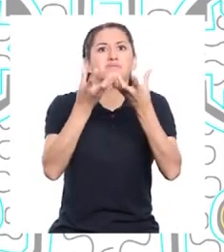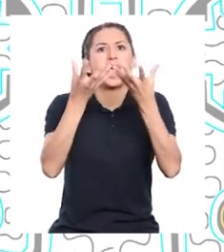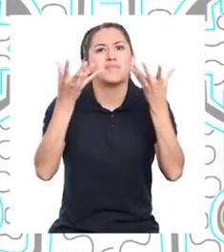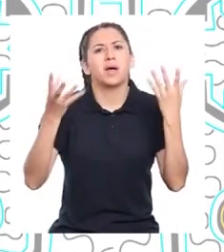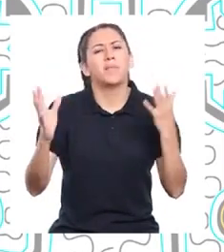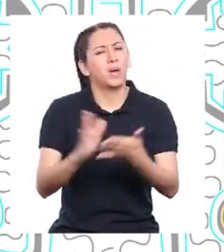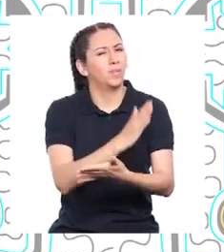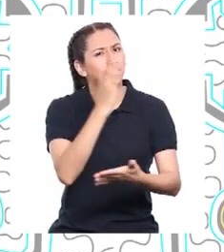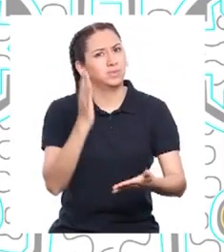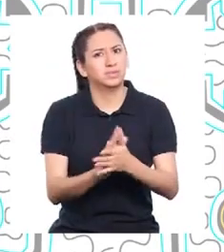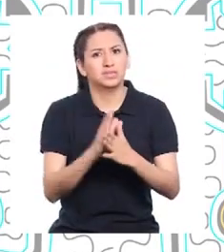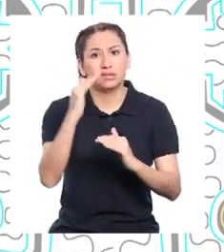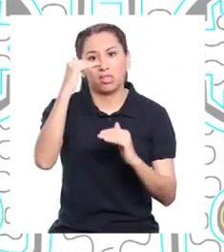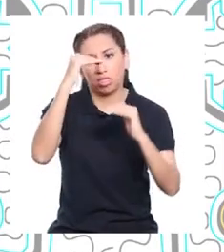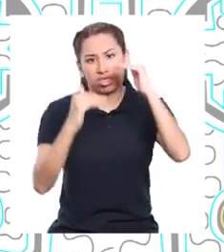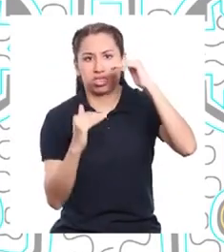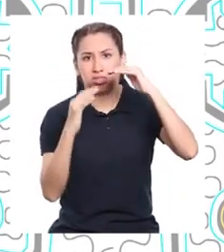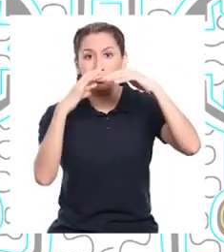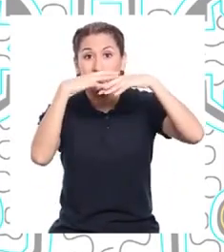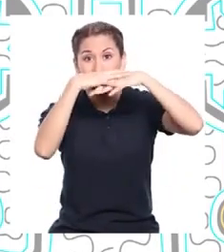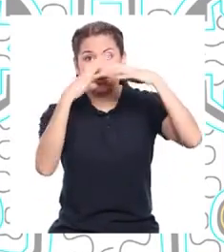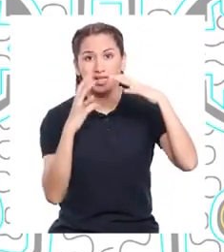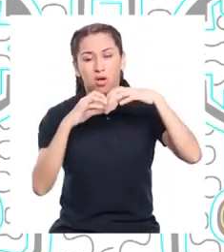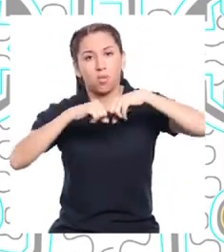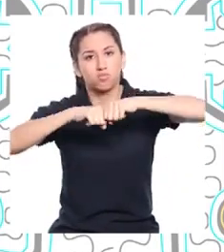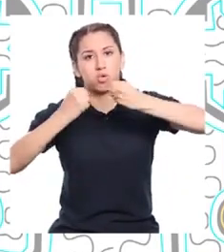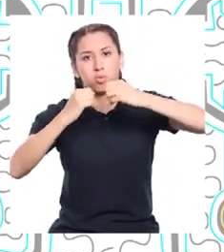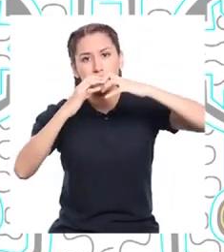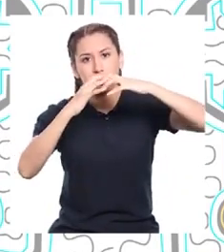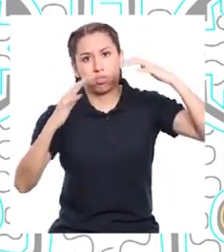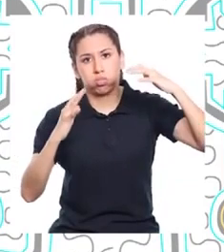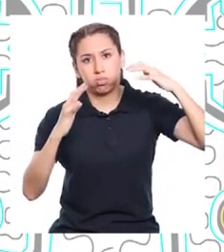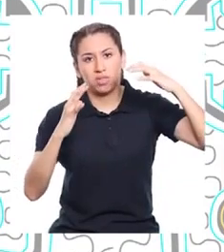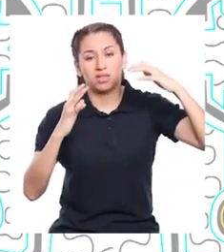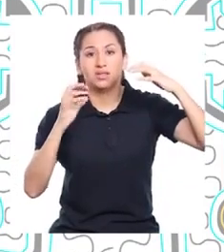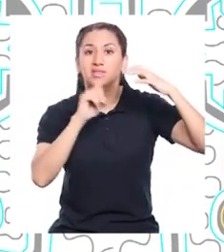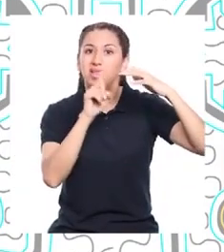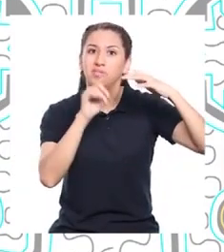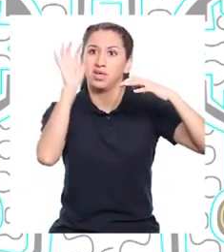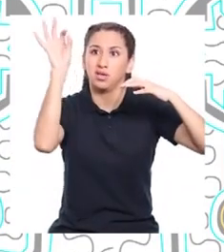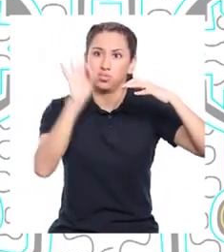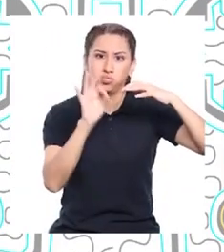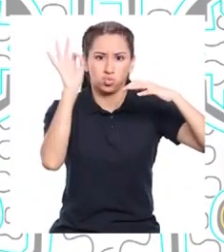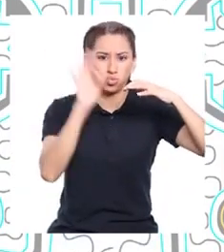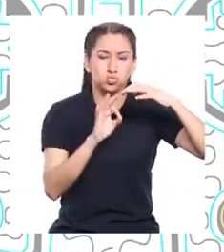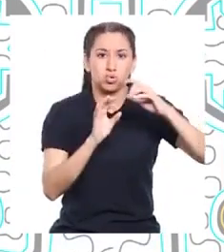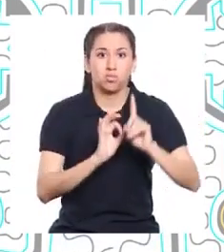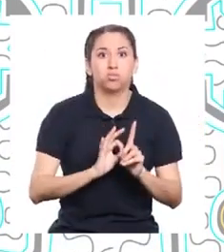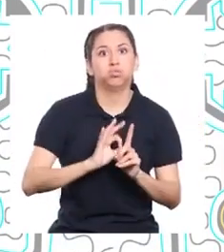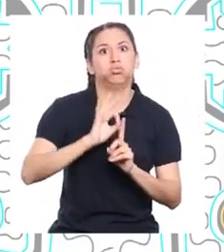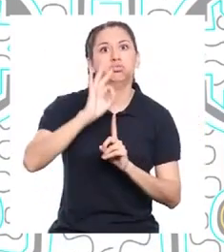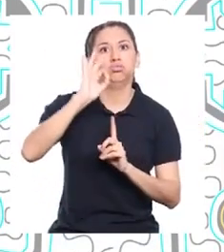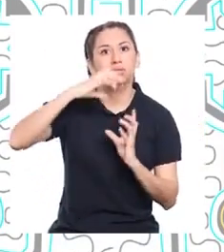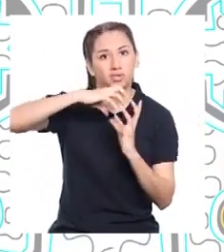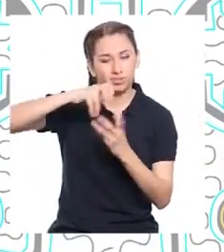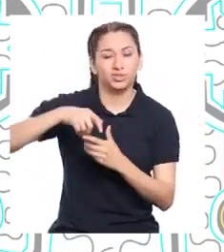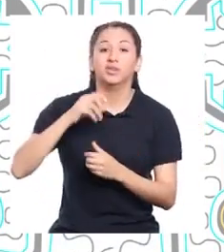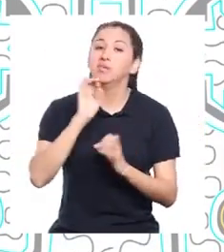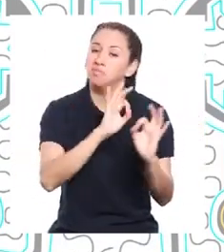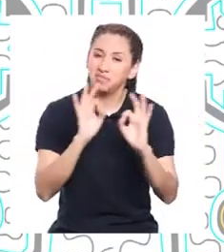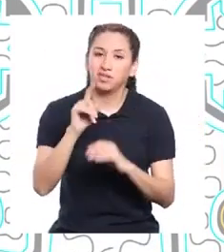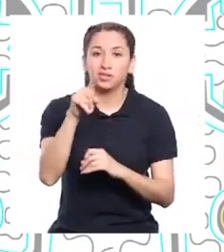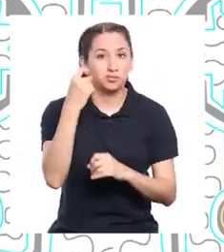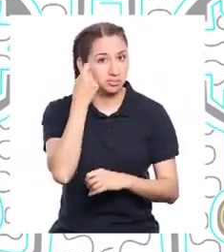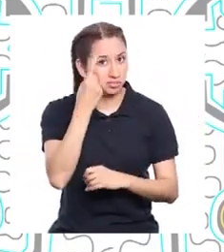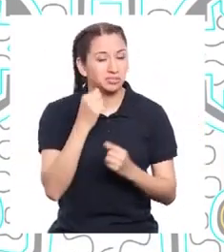aumentando, generando un desequilibrio en el efecto invernadero y aumentando la temperatura del planeta. ¡Excelente! Lo han